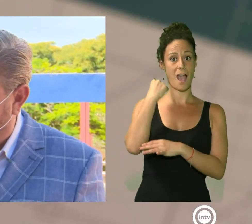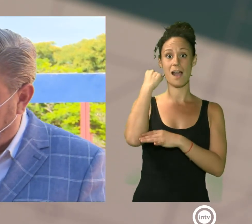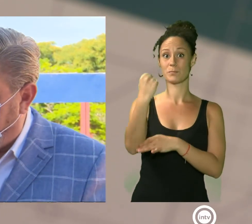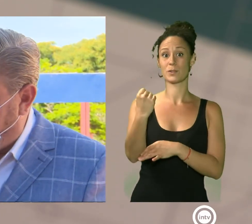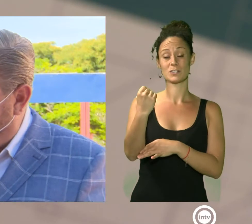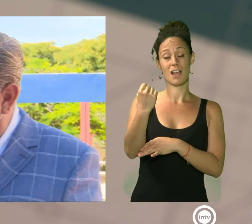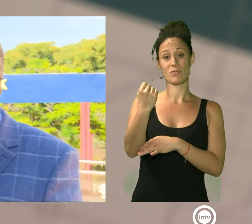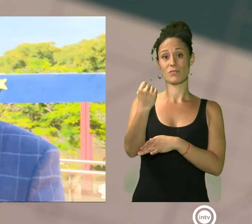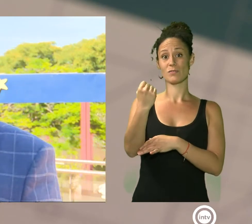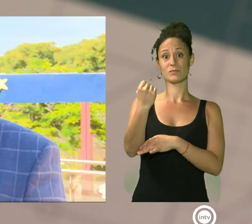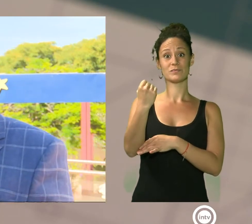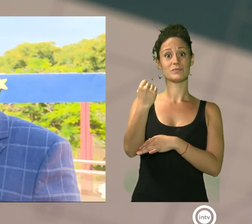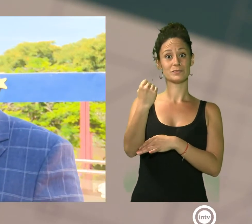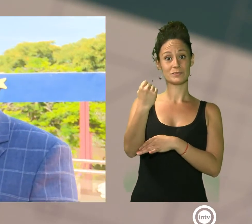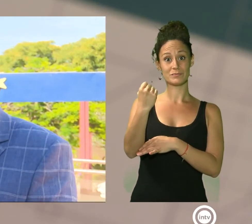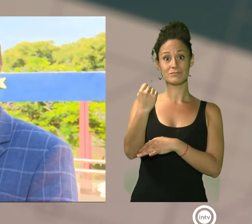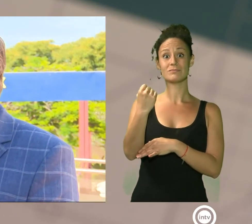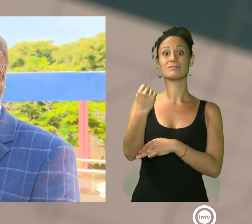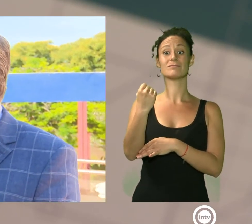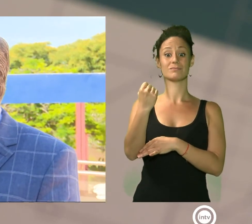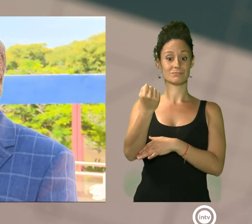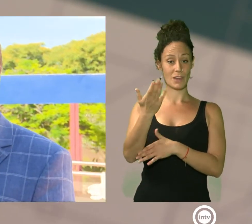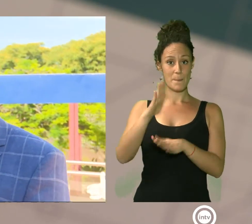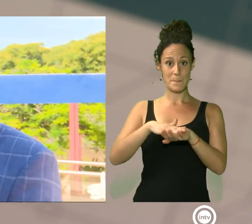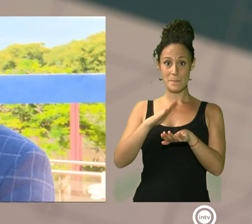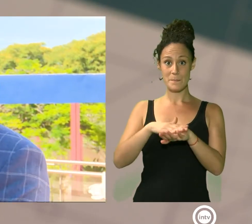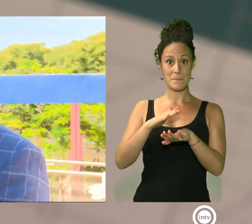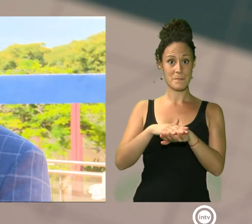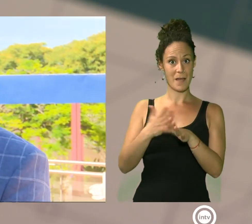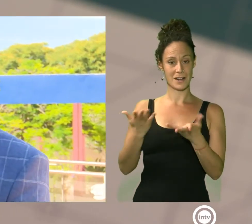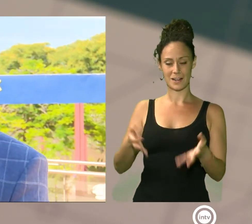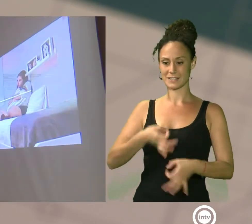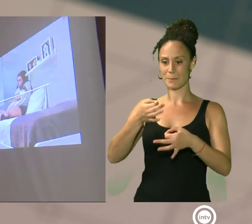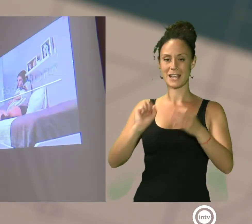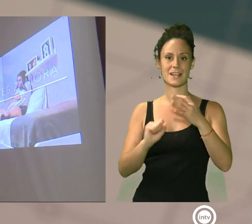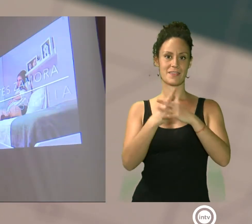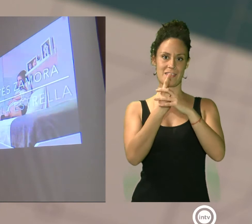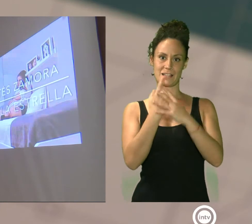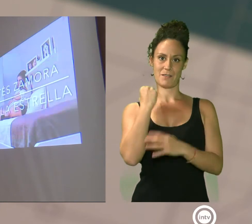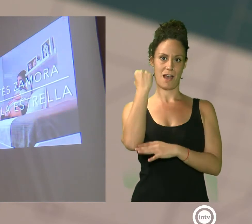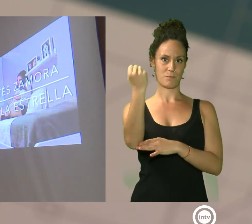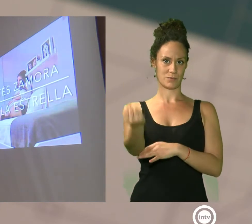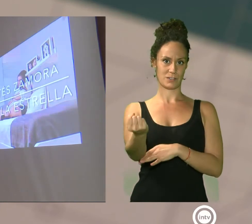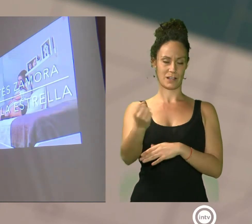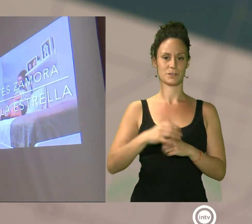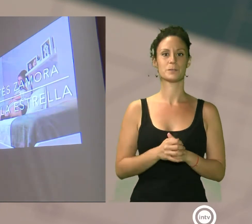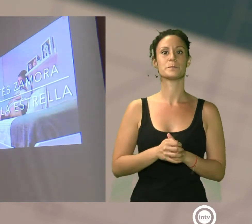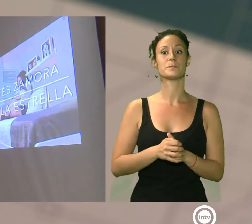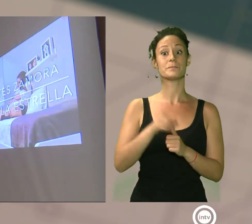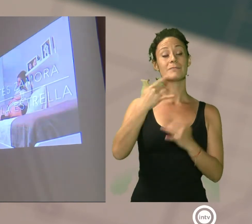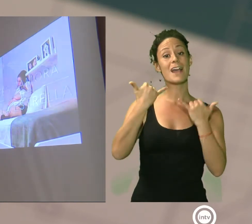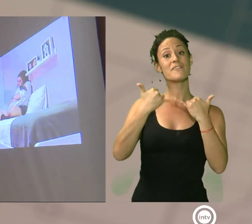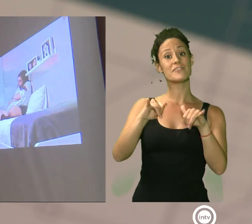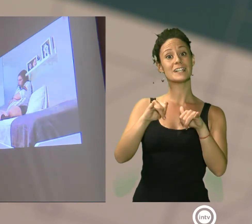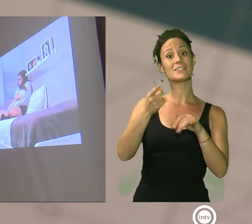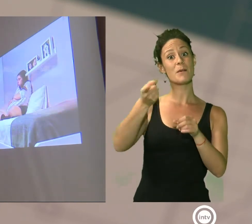dependencia pueda servir para este tipo de iniciativas. Con la entrega de premios se ha clausurado un festival en